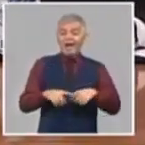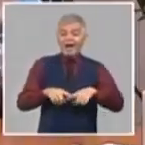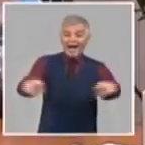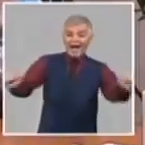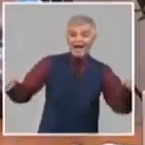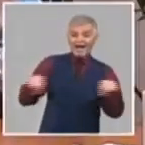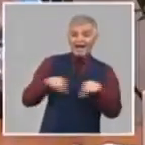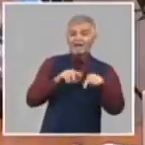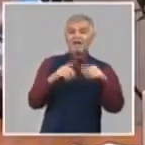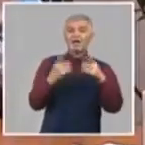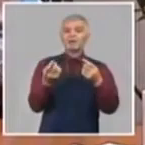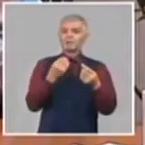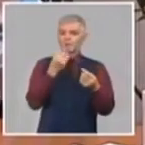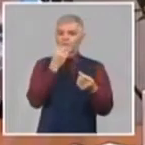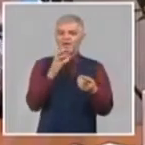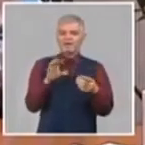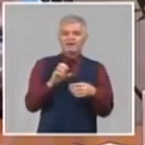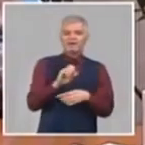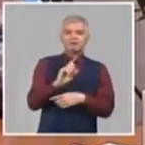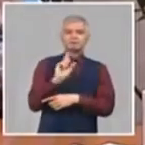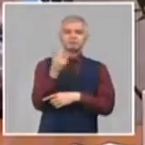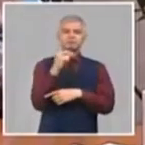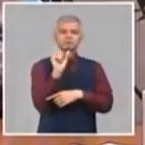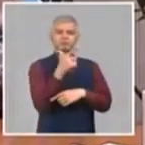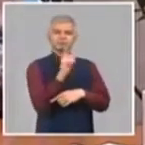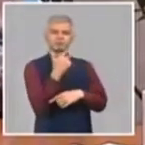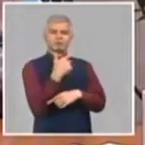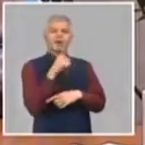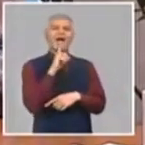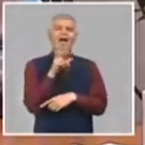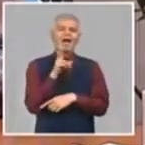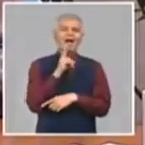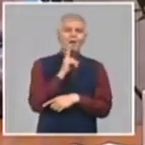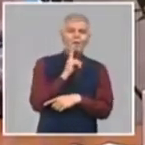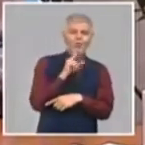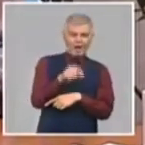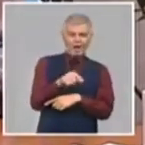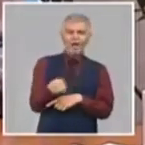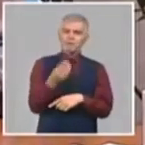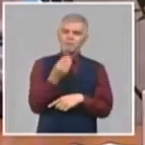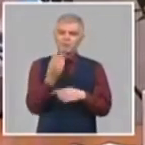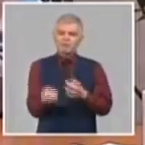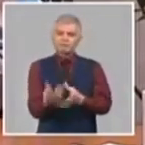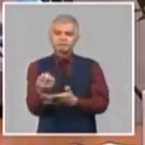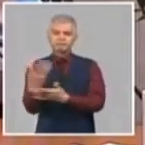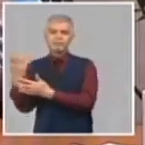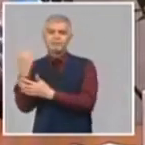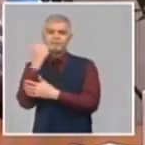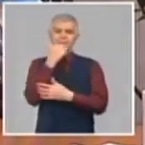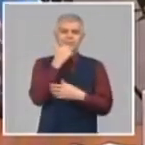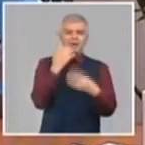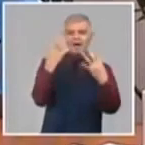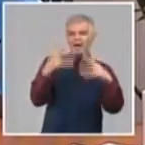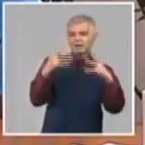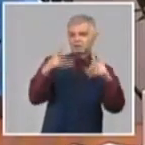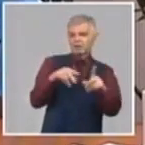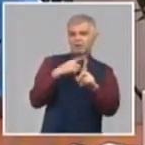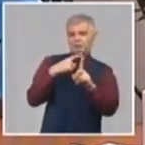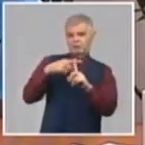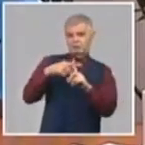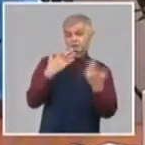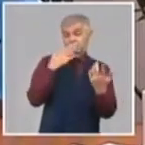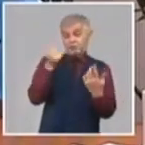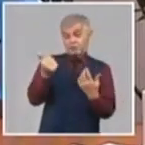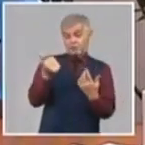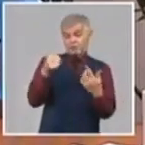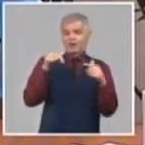Eso crece, pero ¿qué pasa? Esos niveles de producción, cuando usted le suma el crecimiento que debemos tener en la masa animal, en